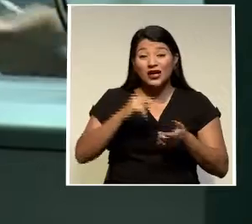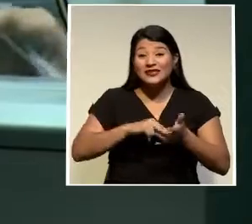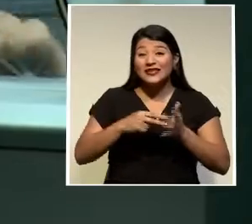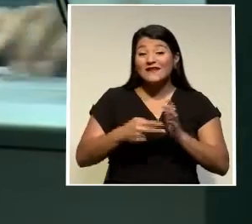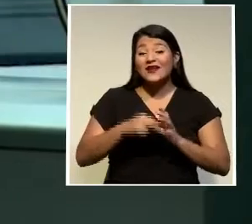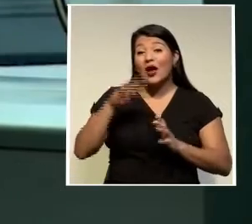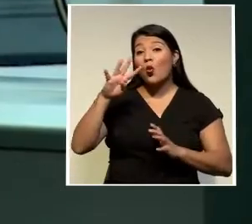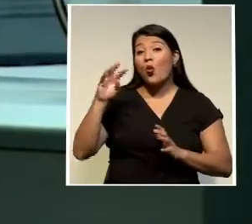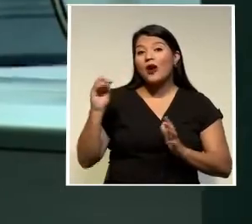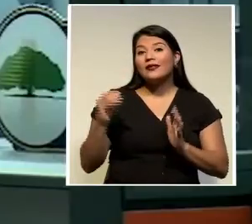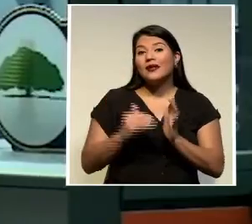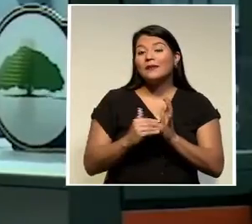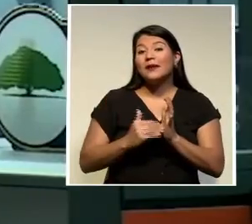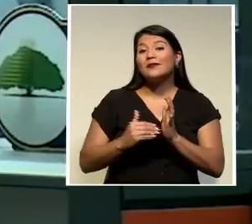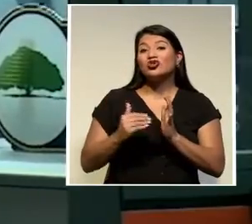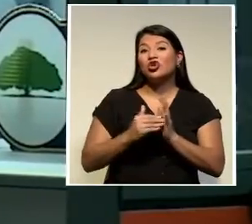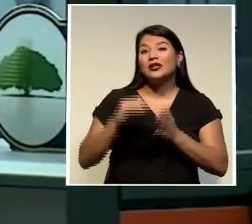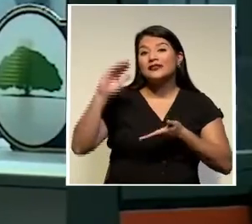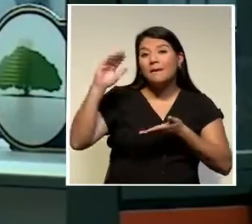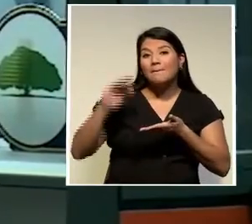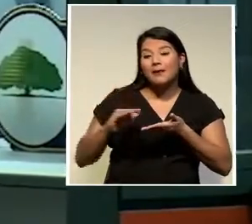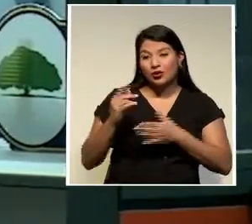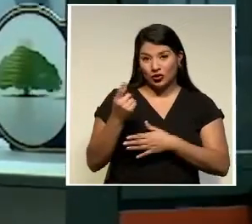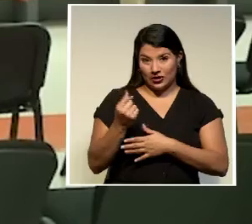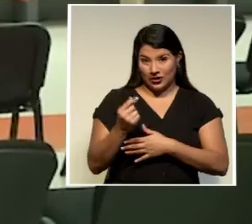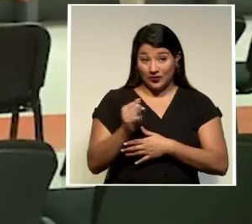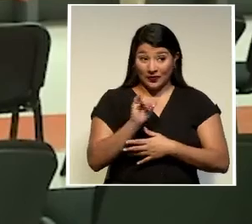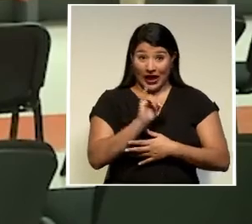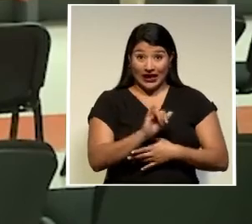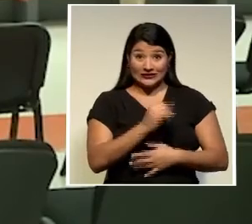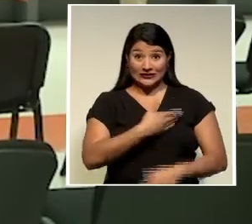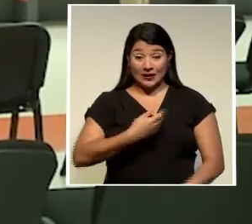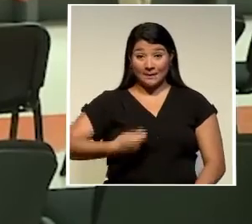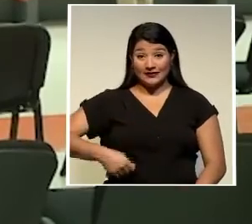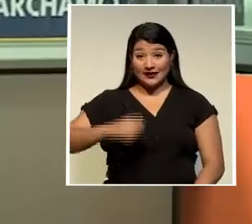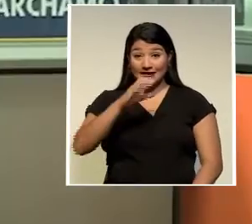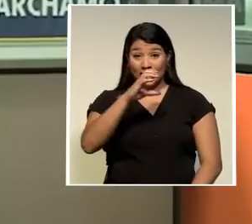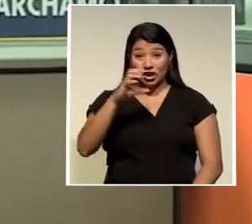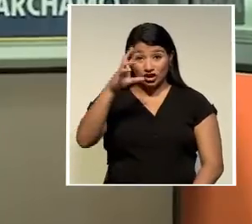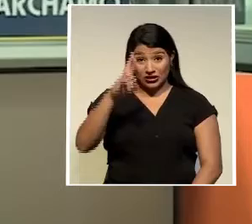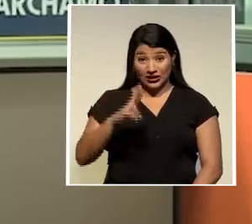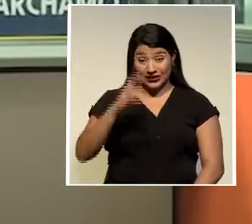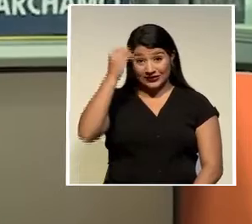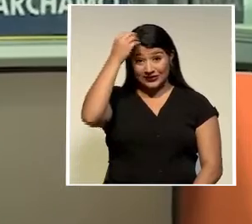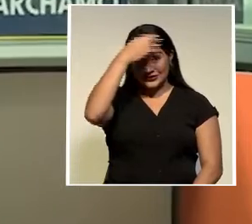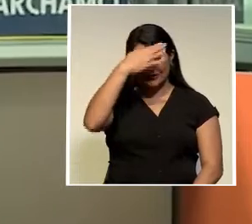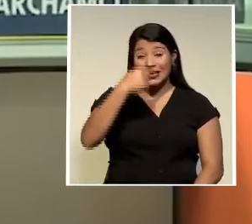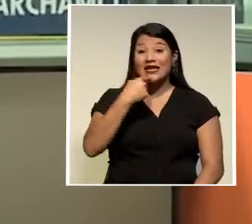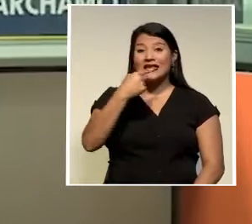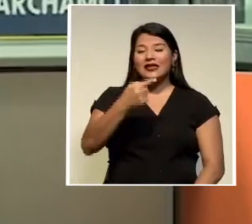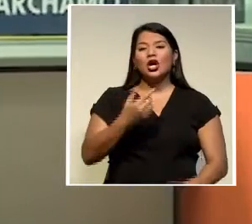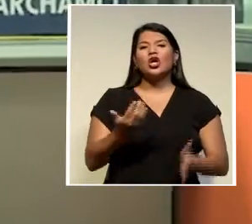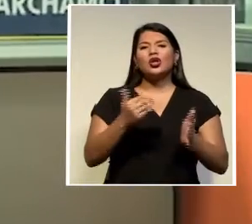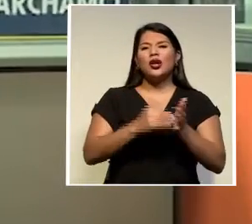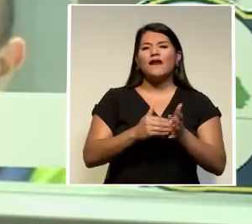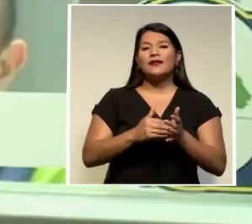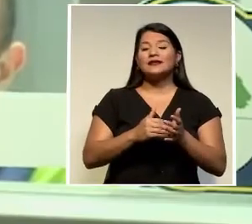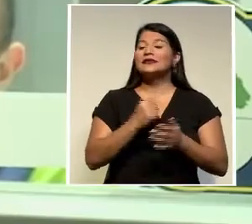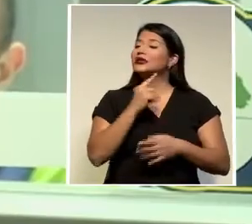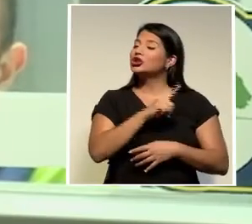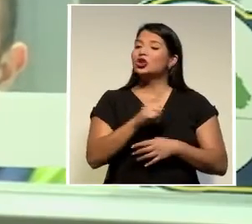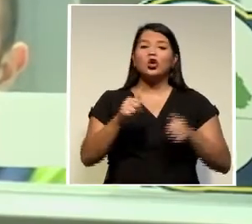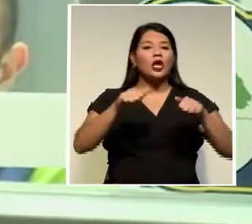millones menos de financiamiento con estas palabras el presidente de la república carlos alvarado señaló una vez más su